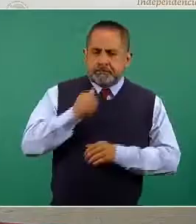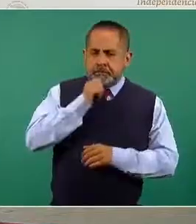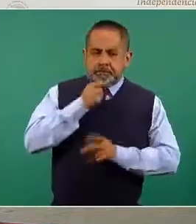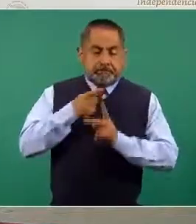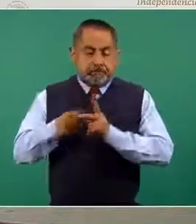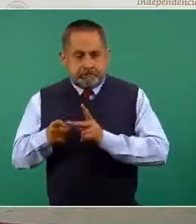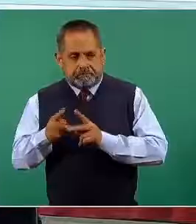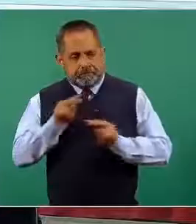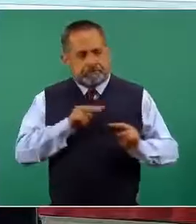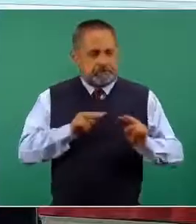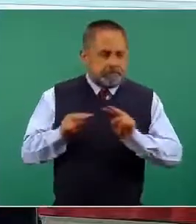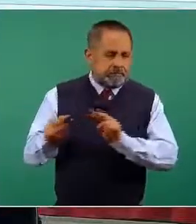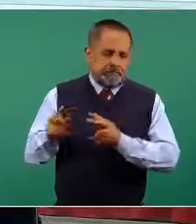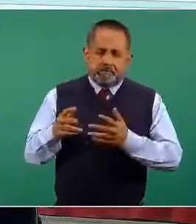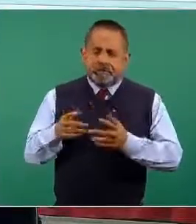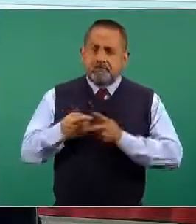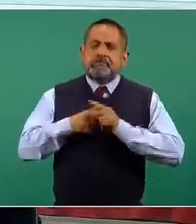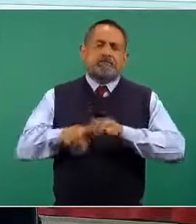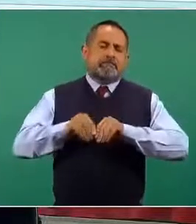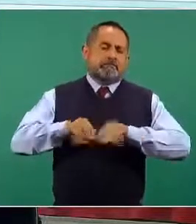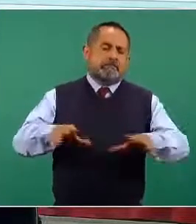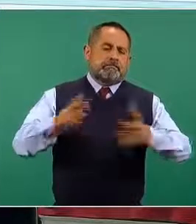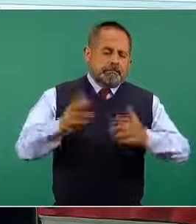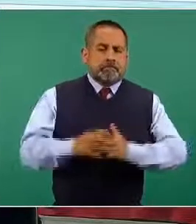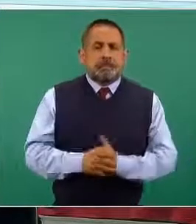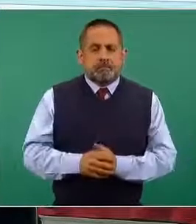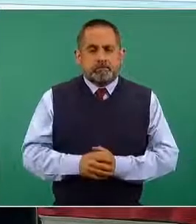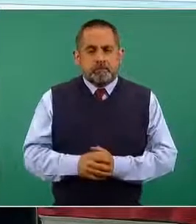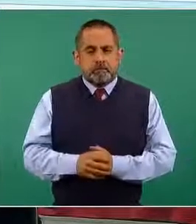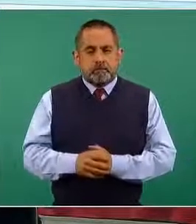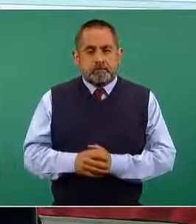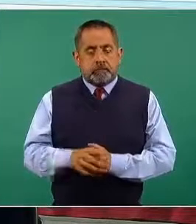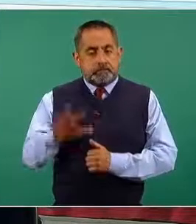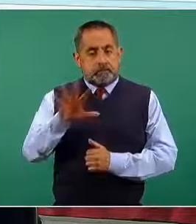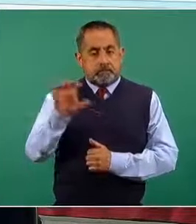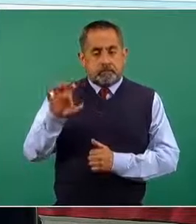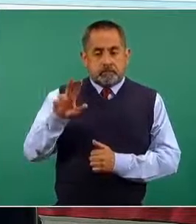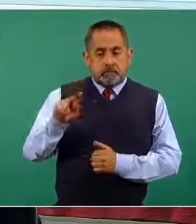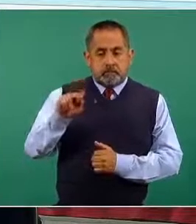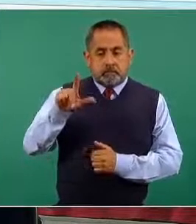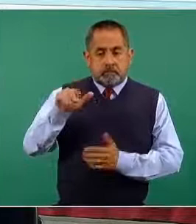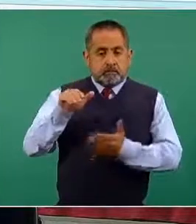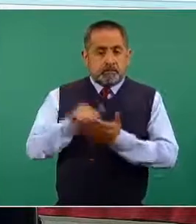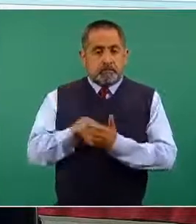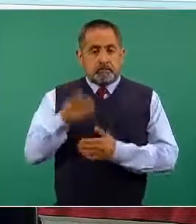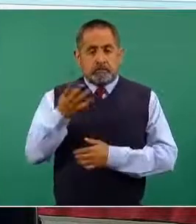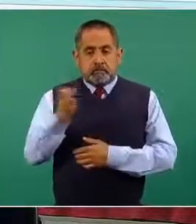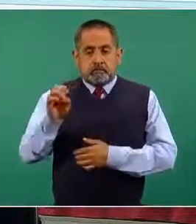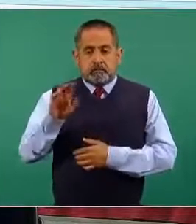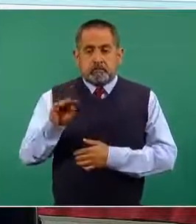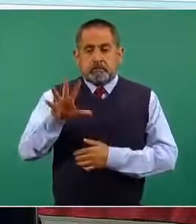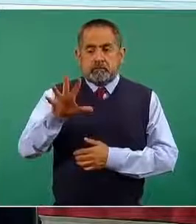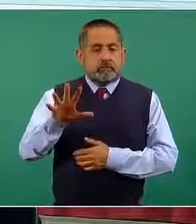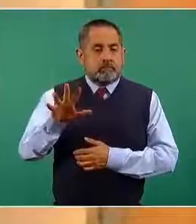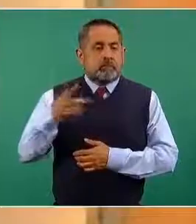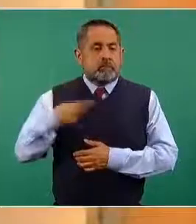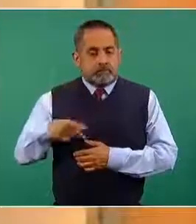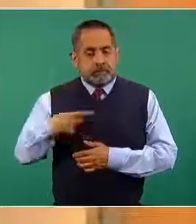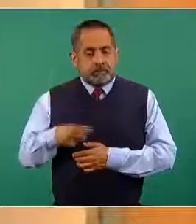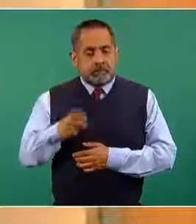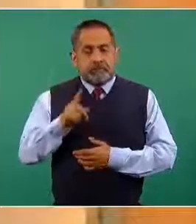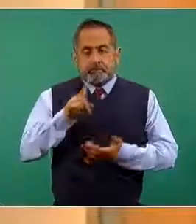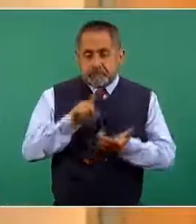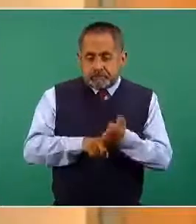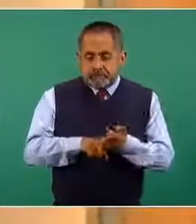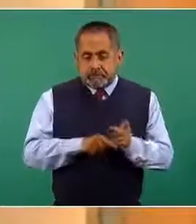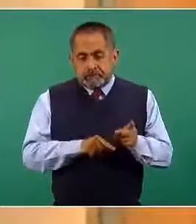del virus a nuestro ecosistema. Un total de 587 mil 995 personas tienen un